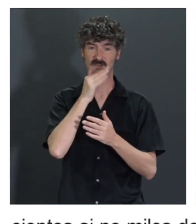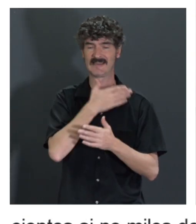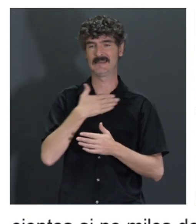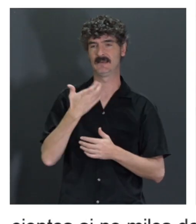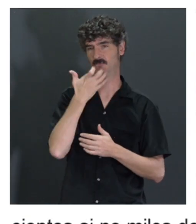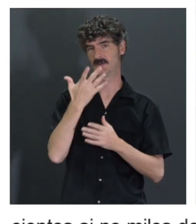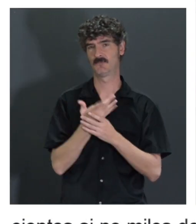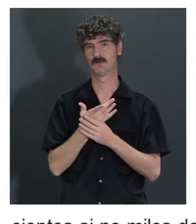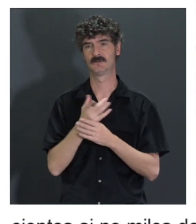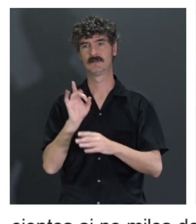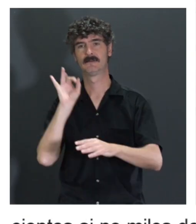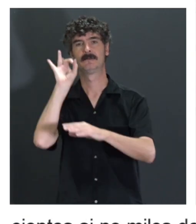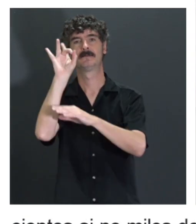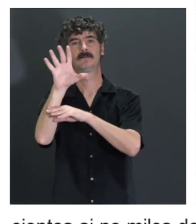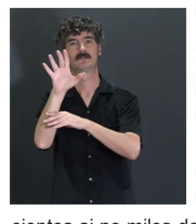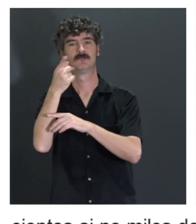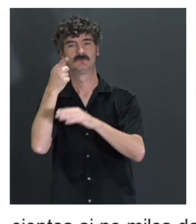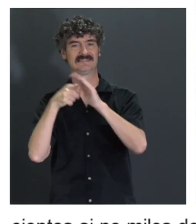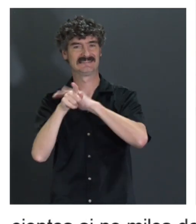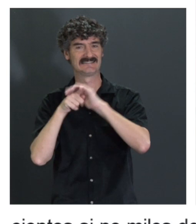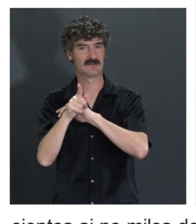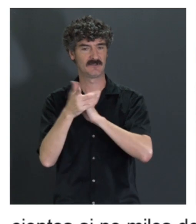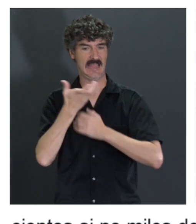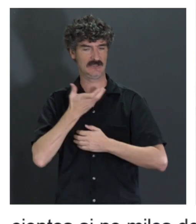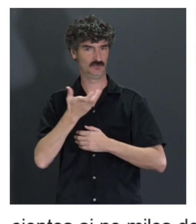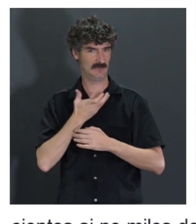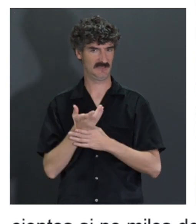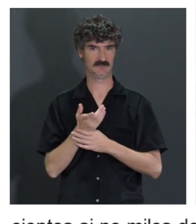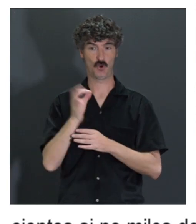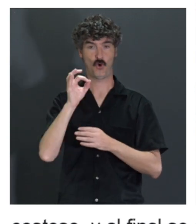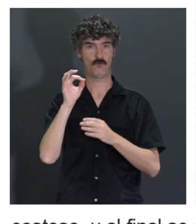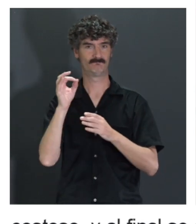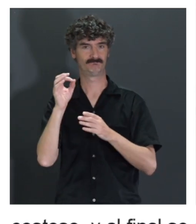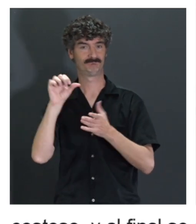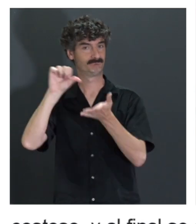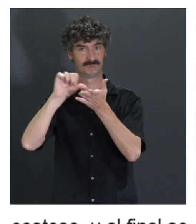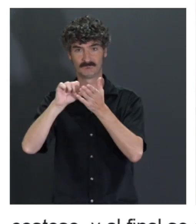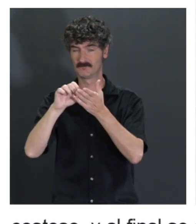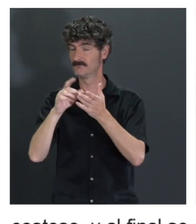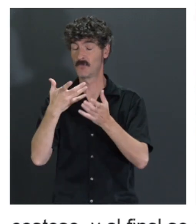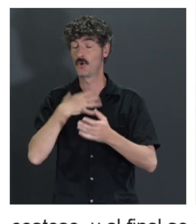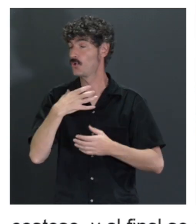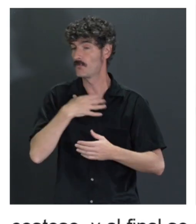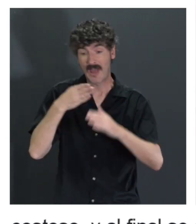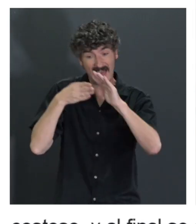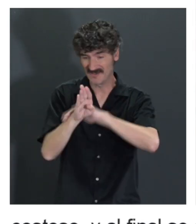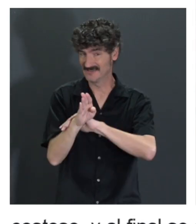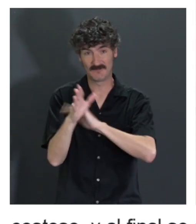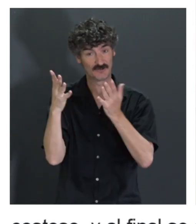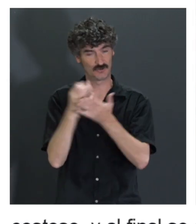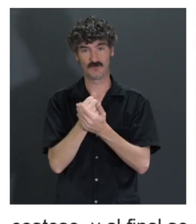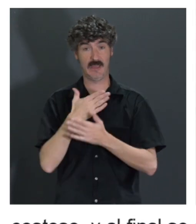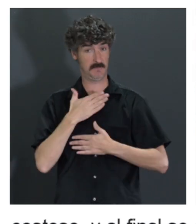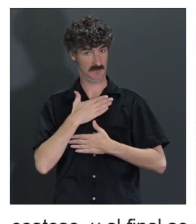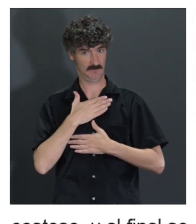enviarle, hacer un trámite con su ayuntamiento o con la comunidad y no puede hacerlo, porque no es accesible. A mí me ha